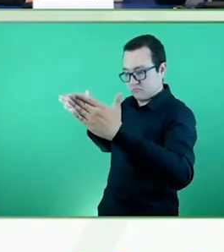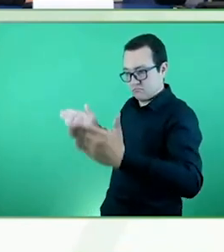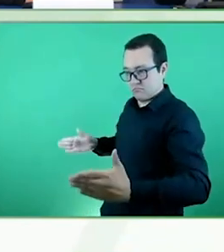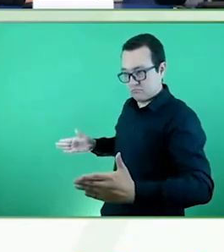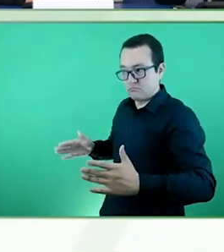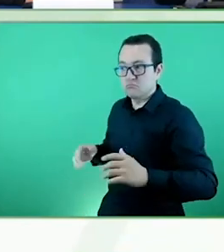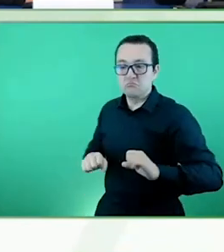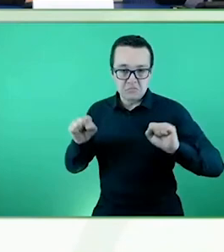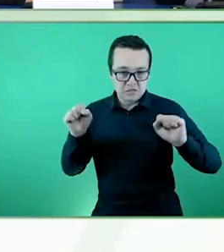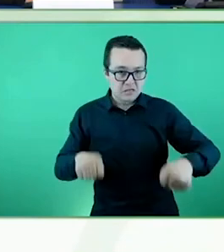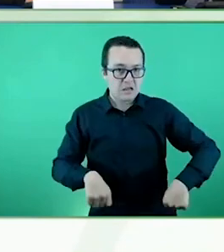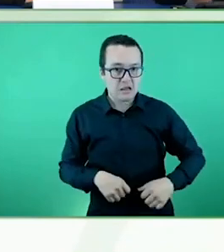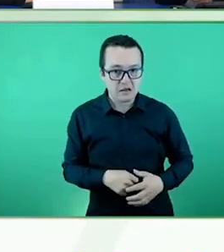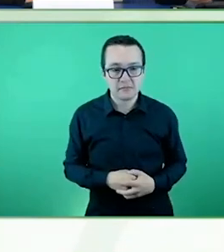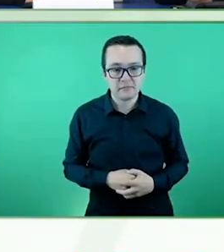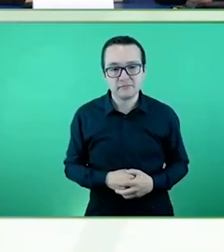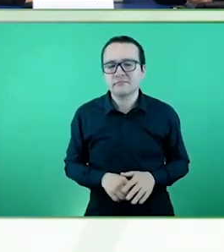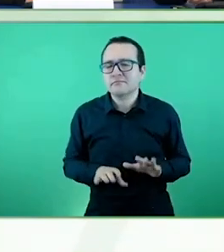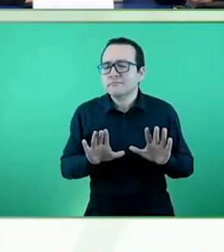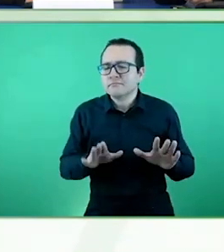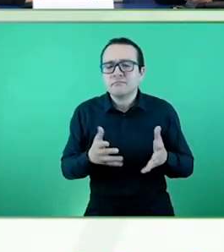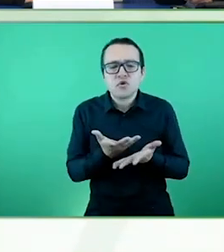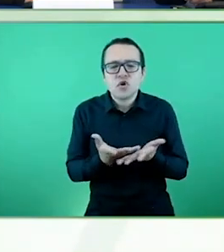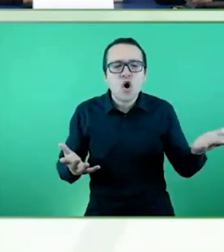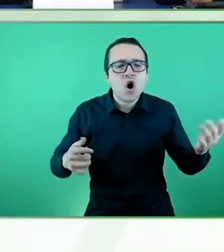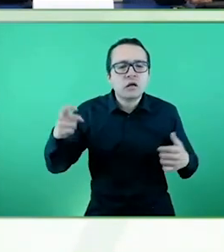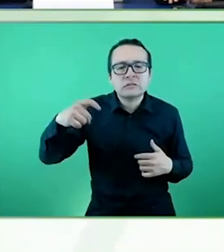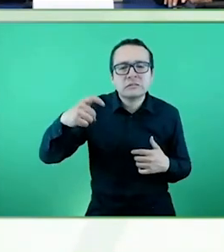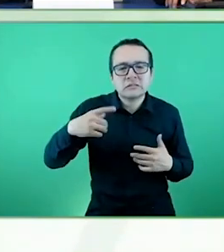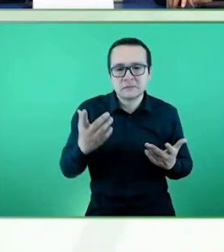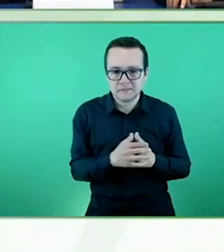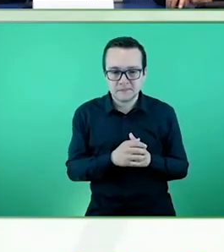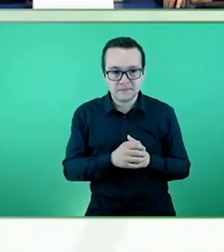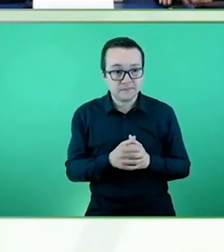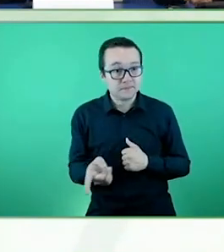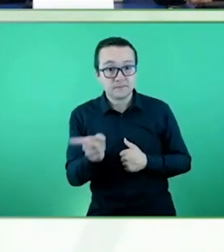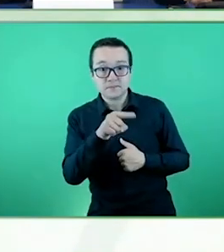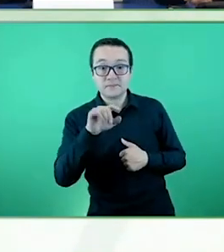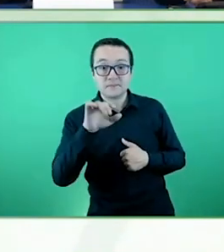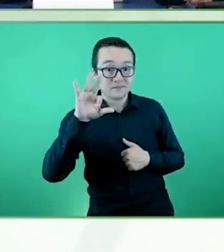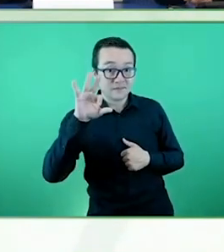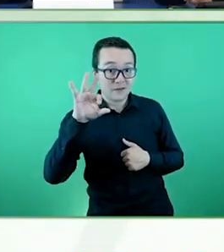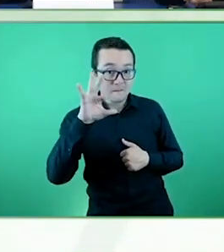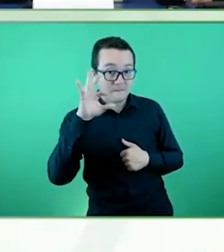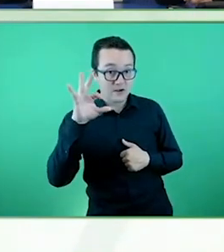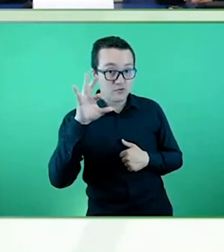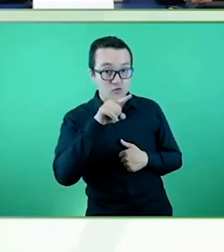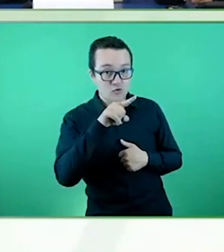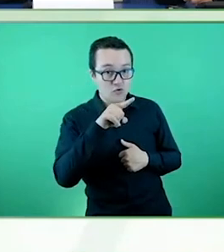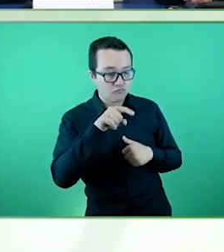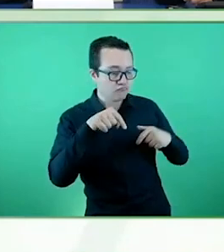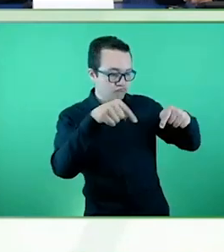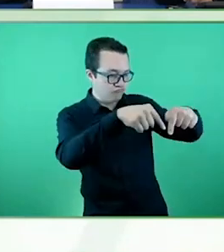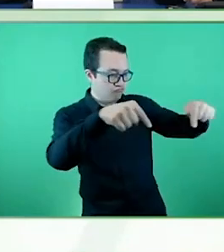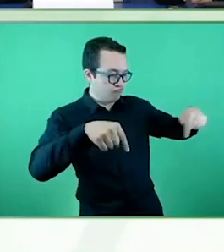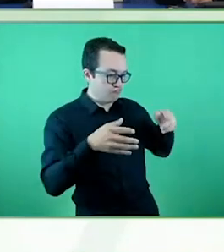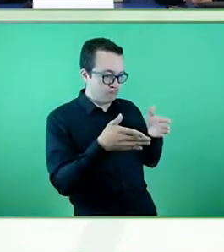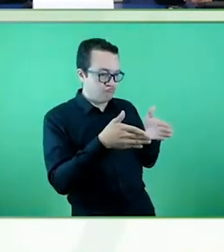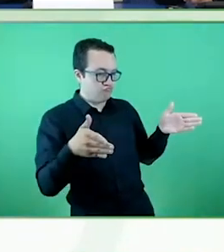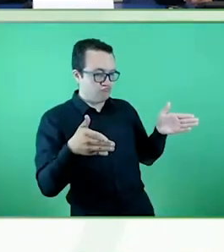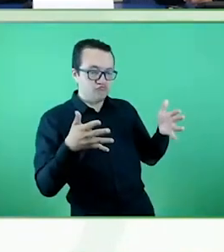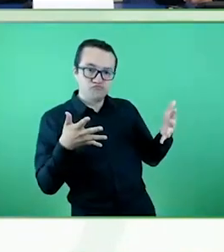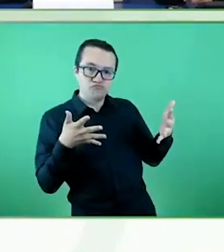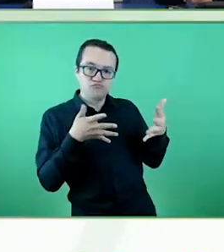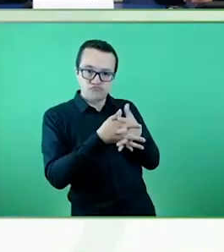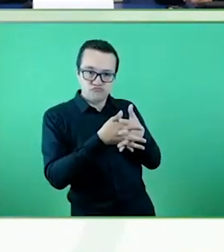lo que ellos necesiten. Después hay el baño, también adaptado, un salón comedor, también